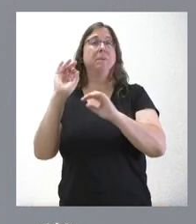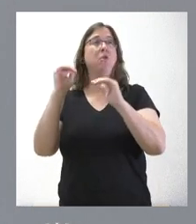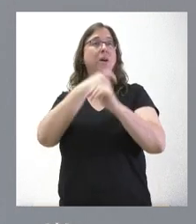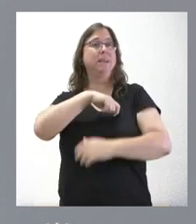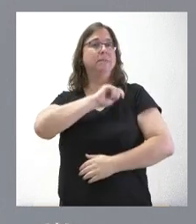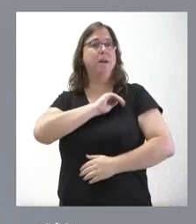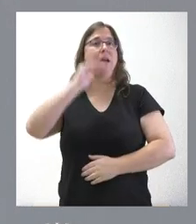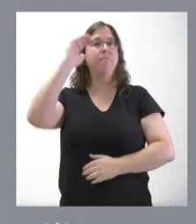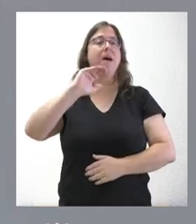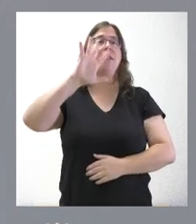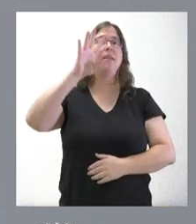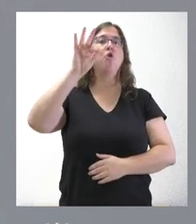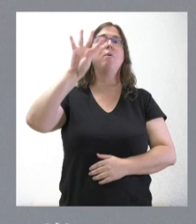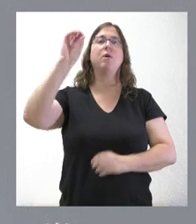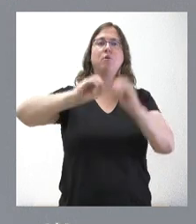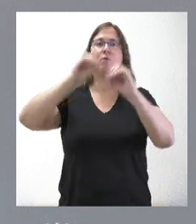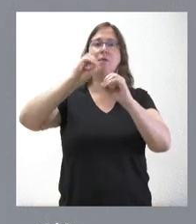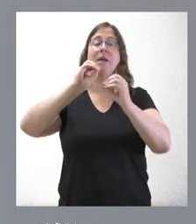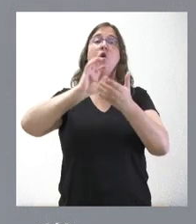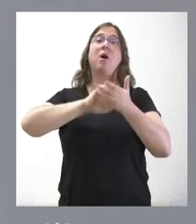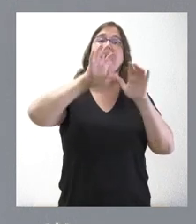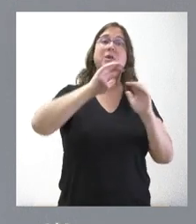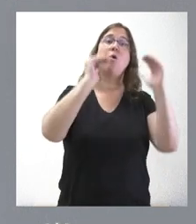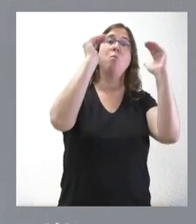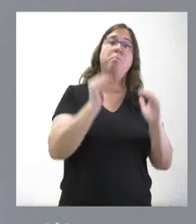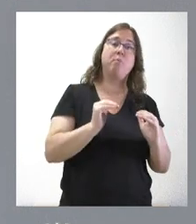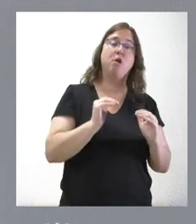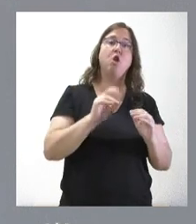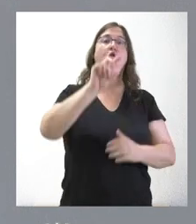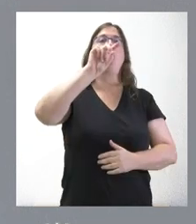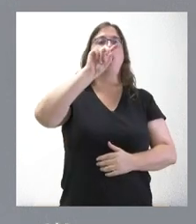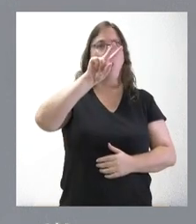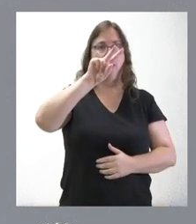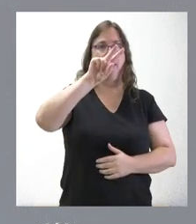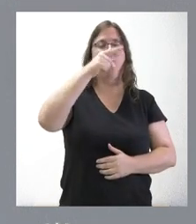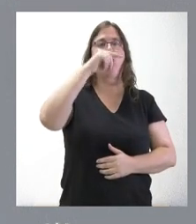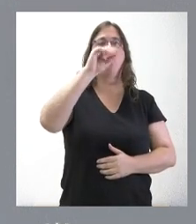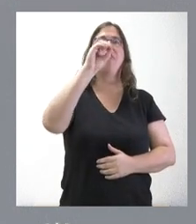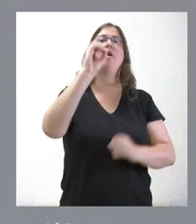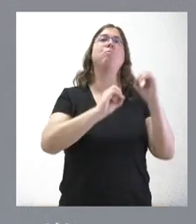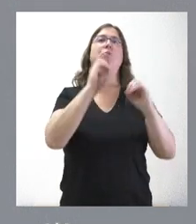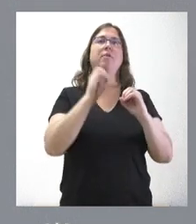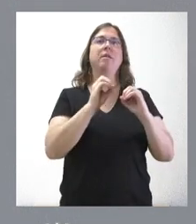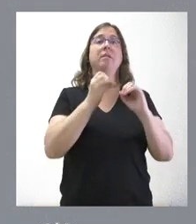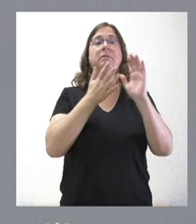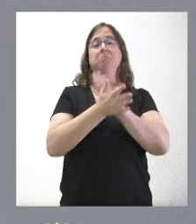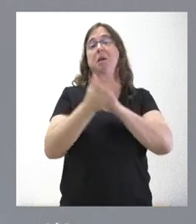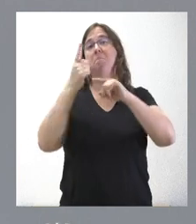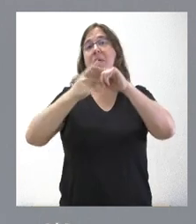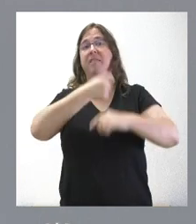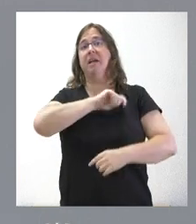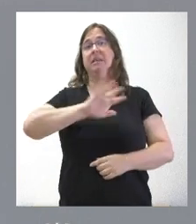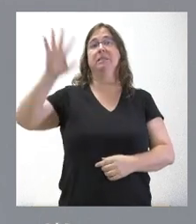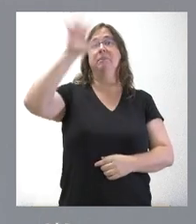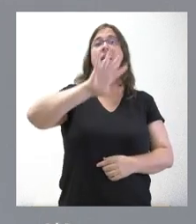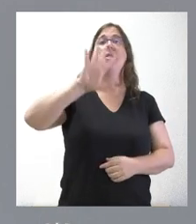,4%. En Castilla y León la bajada de este paro es del 12,0%. Es decir, frente a una media española del 5